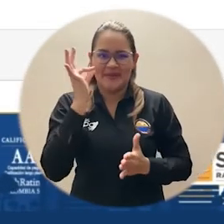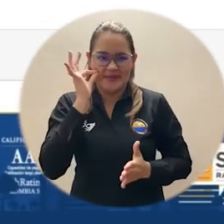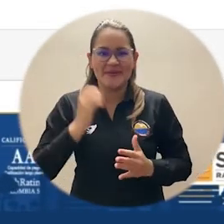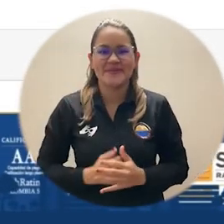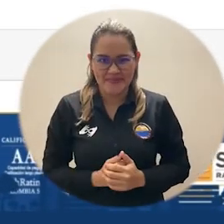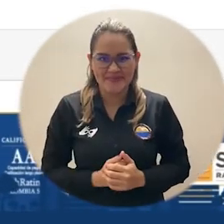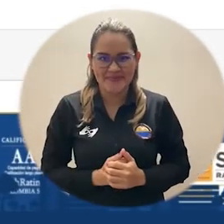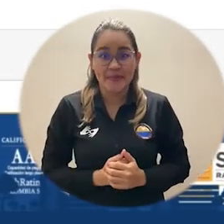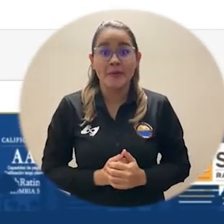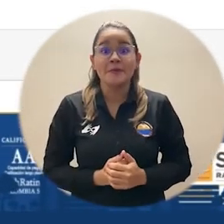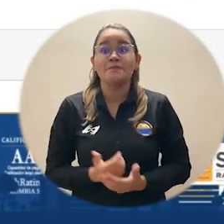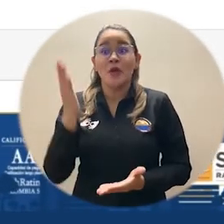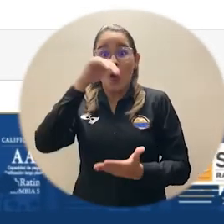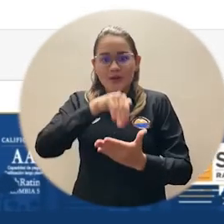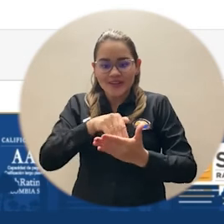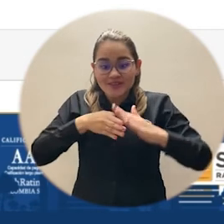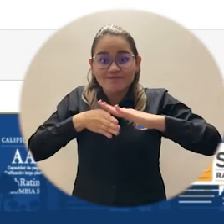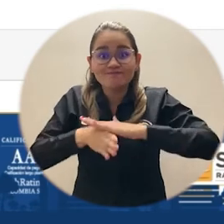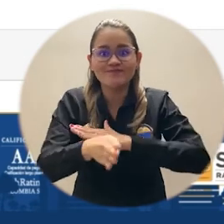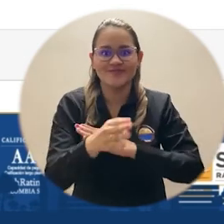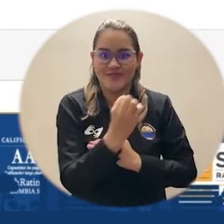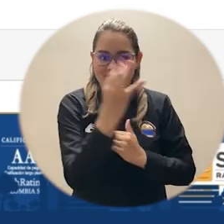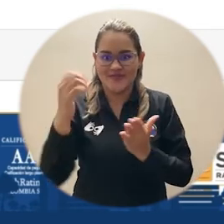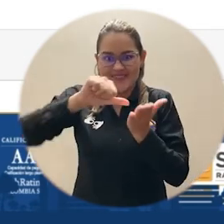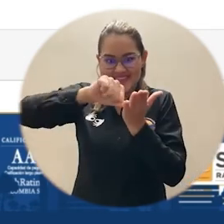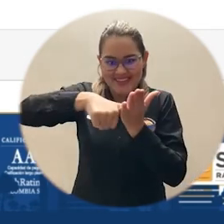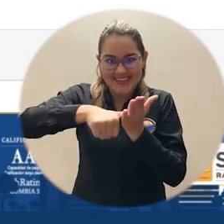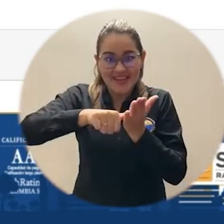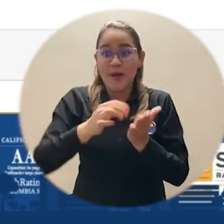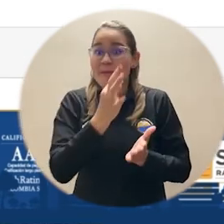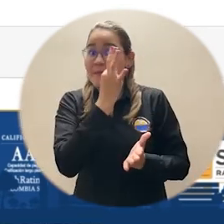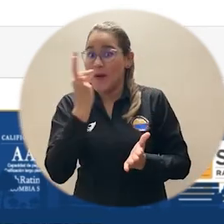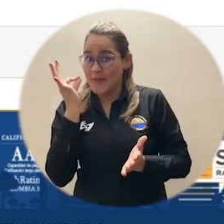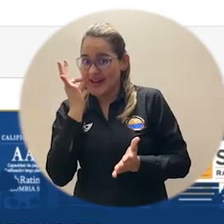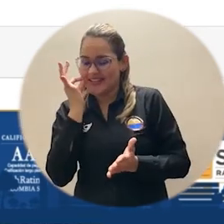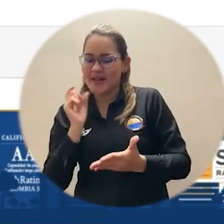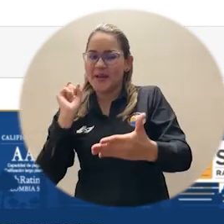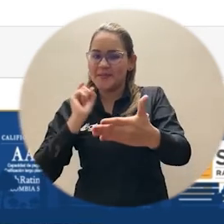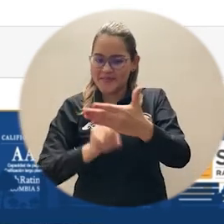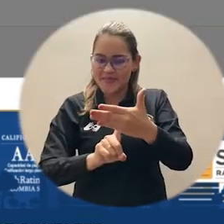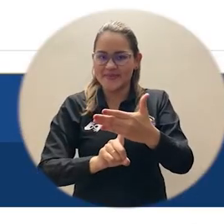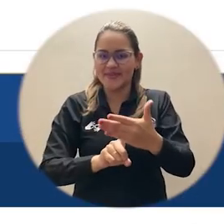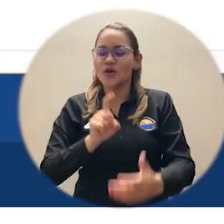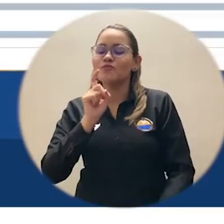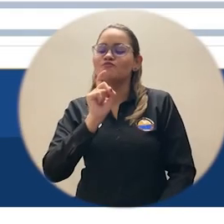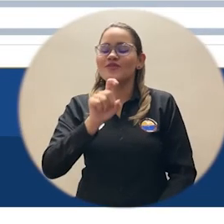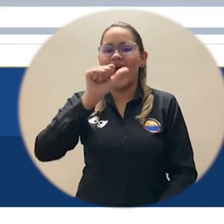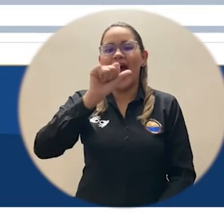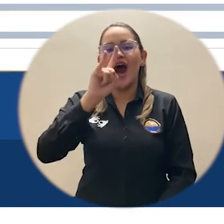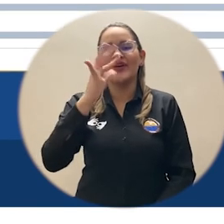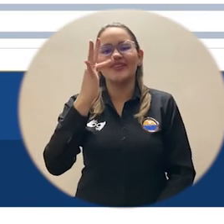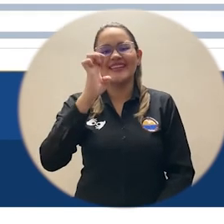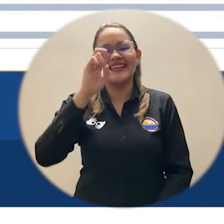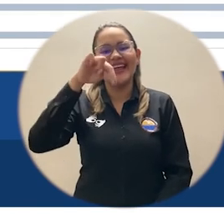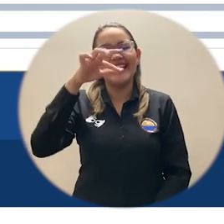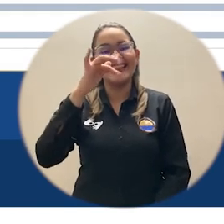digitamos nuestra identificación y nuestra nueva contraseña. Verificamos y damos clic en Autenticar. Y de esta manera ingresamos